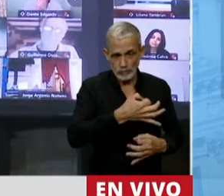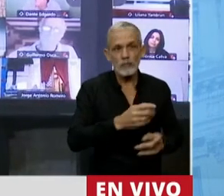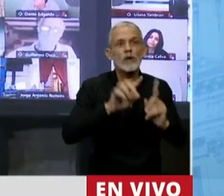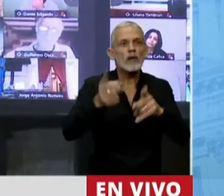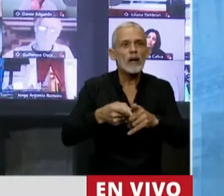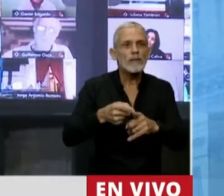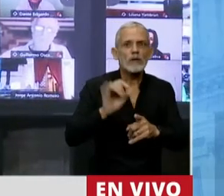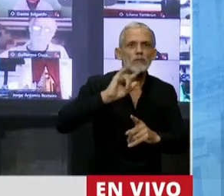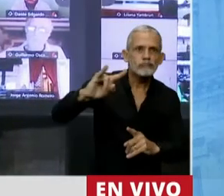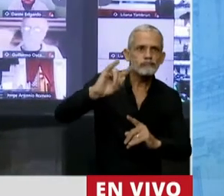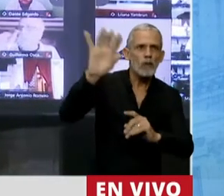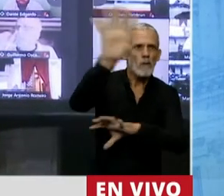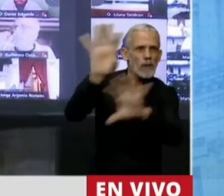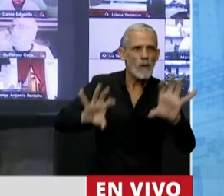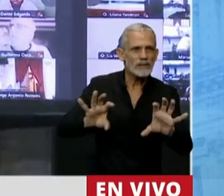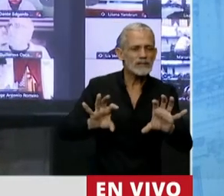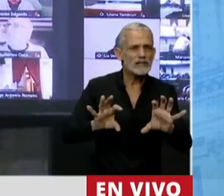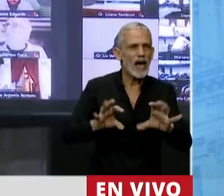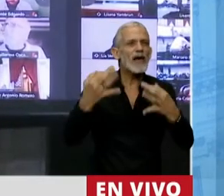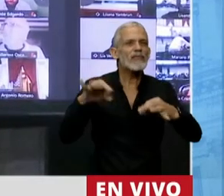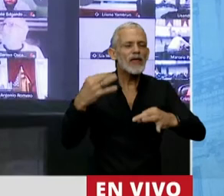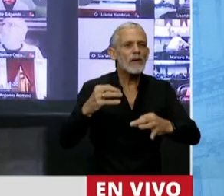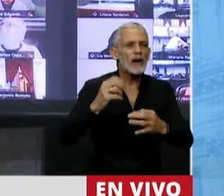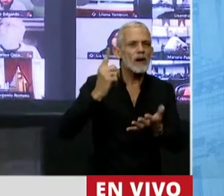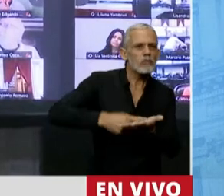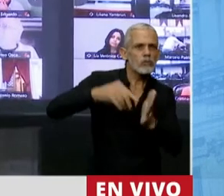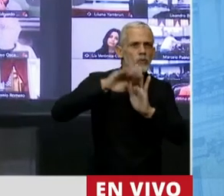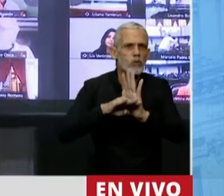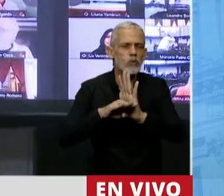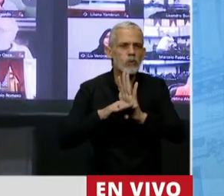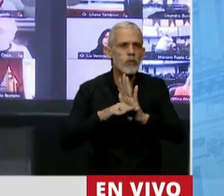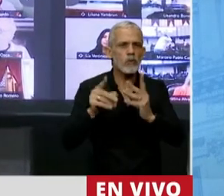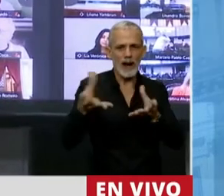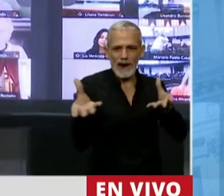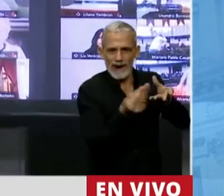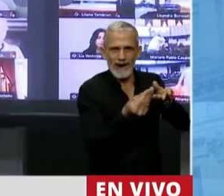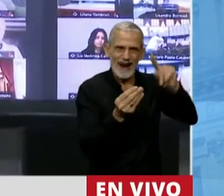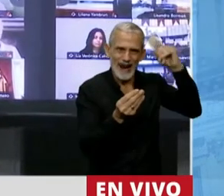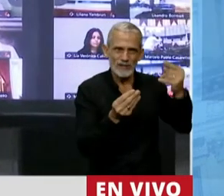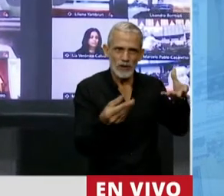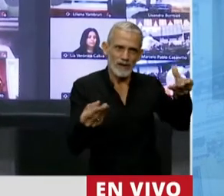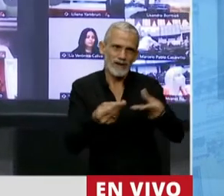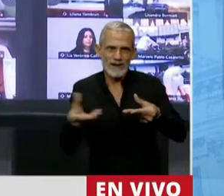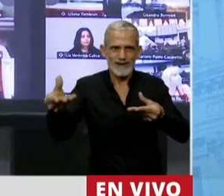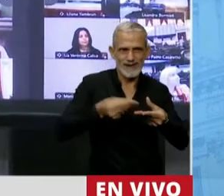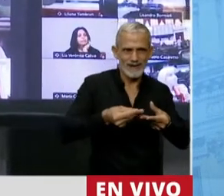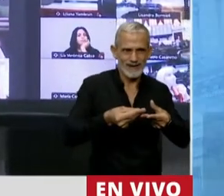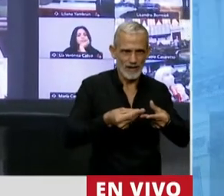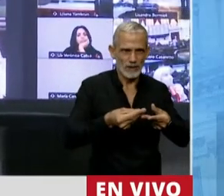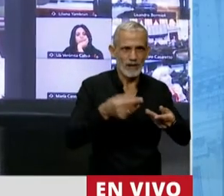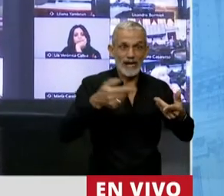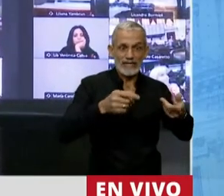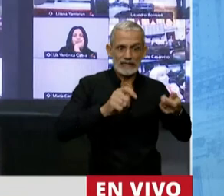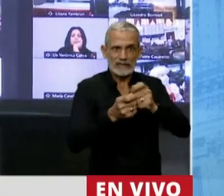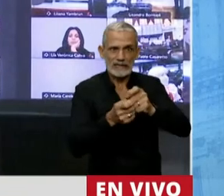corresponde a las provincias las necesarias para complementarlas a las nacionales sin que las primeras alteren